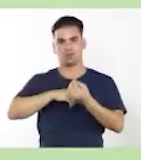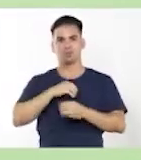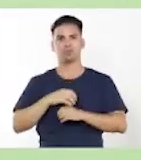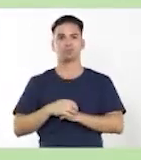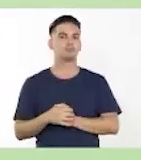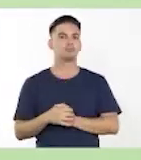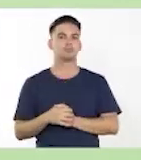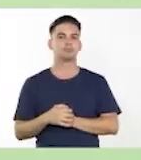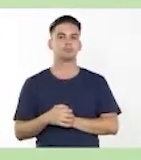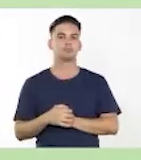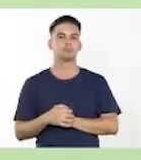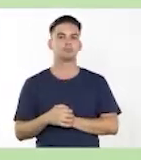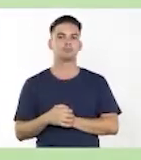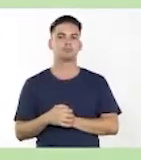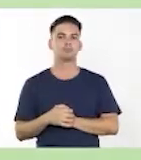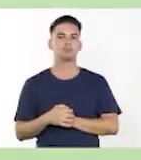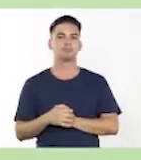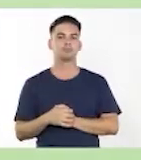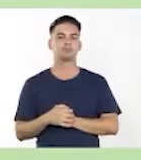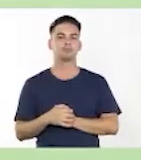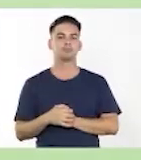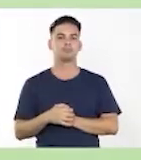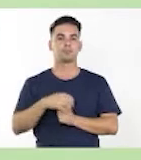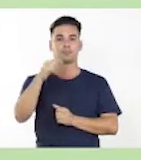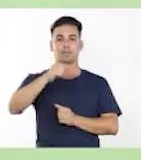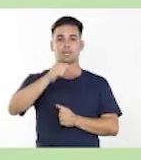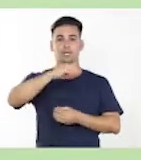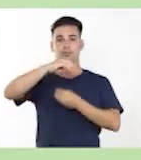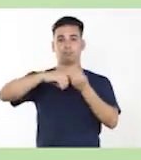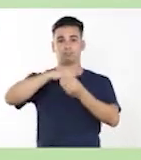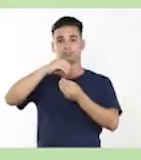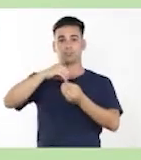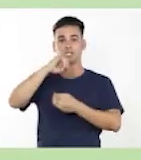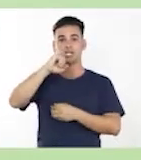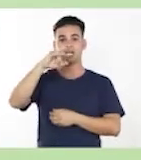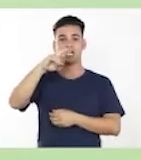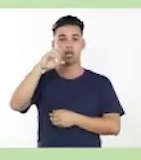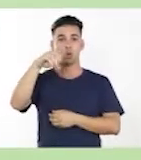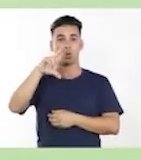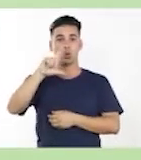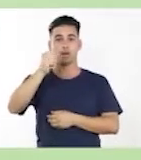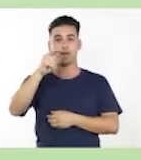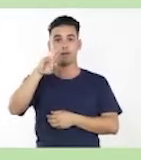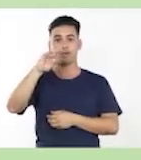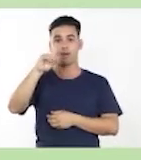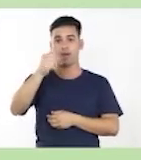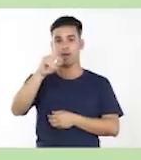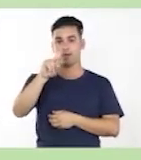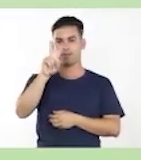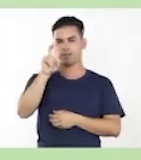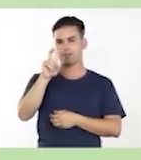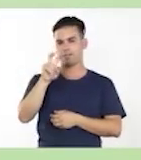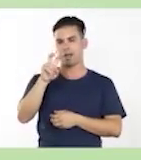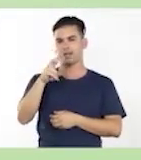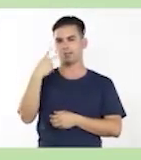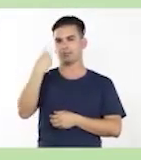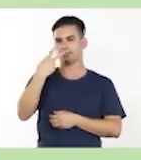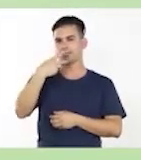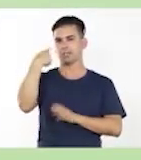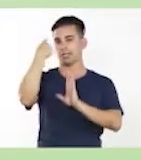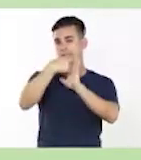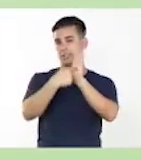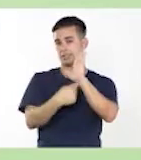yo caro. Las irregularidades verbales se clasifican en vocálicas, consonánticas y mixtas.